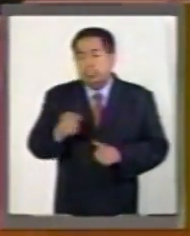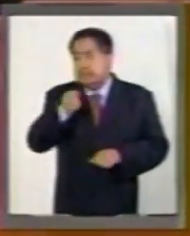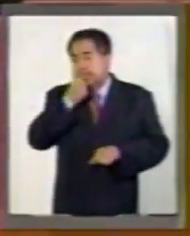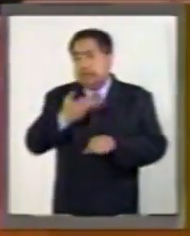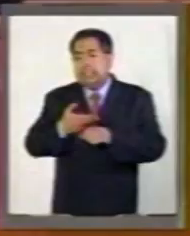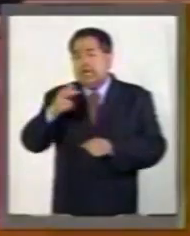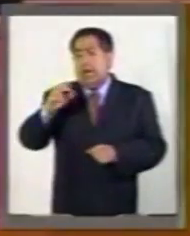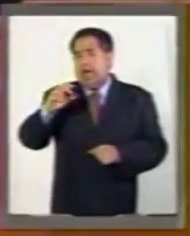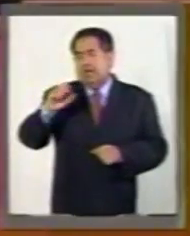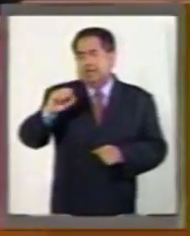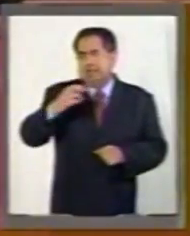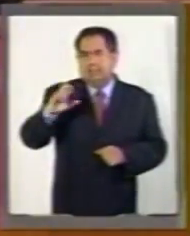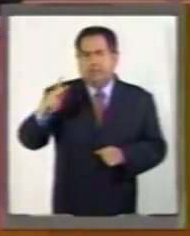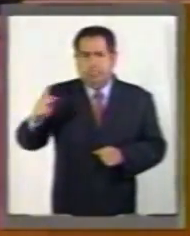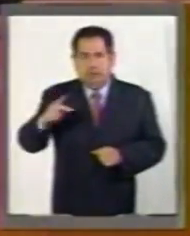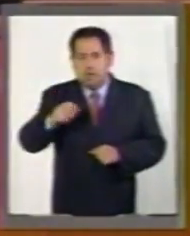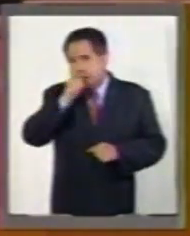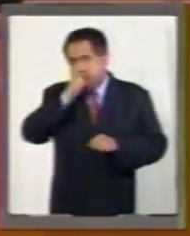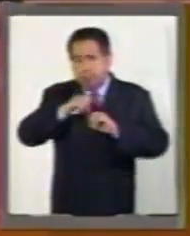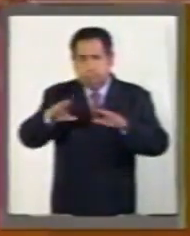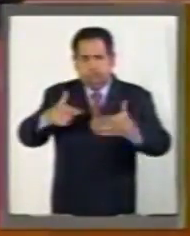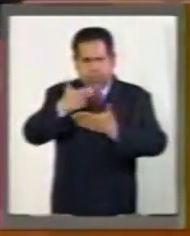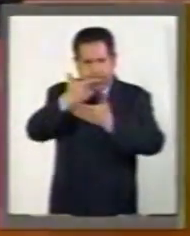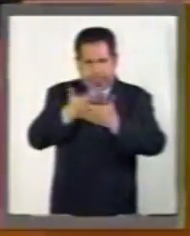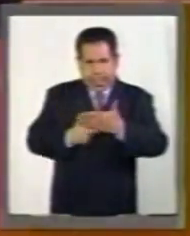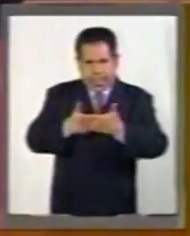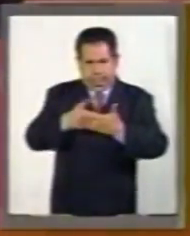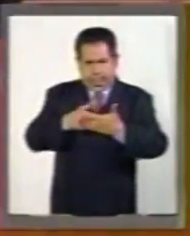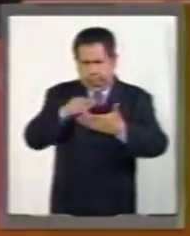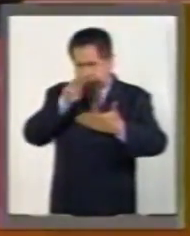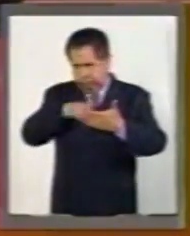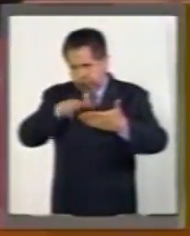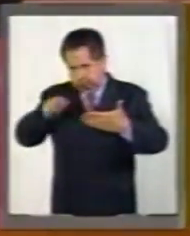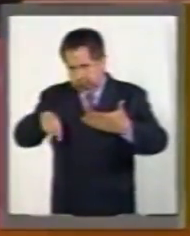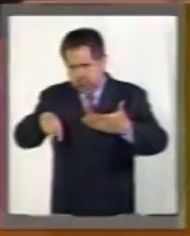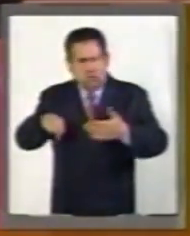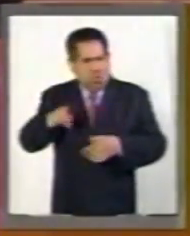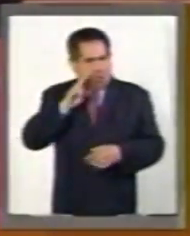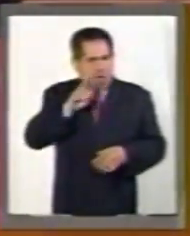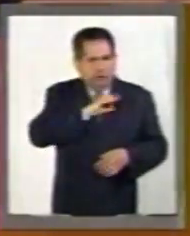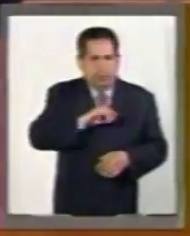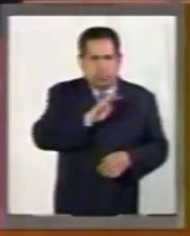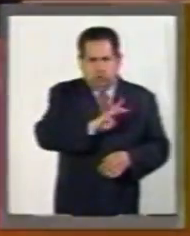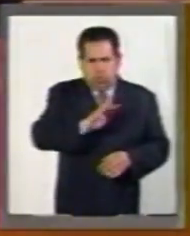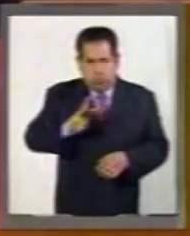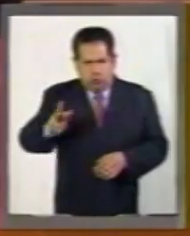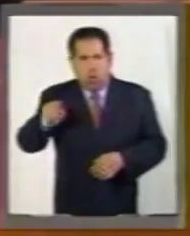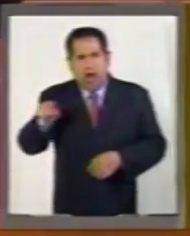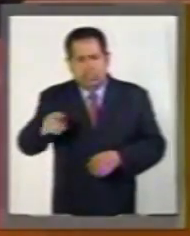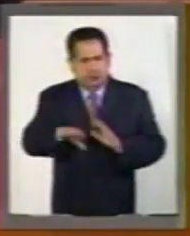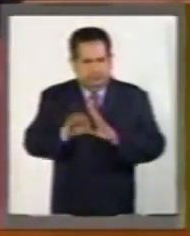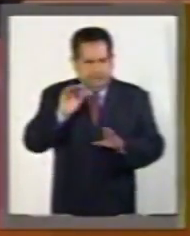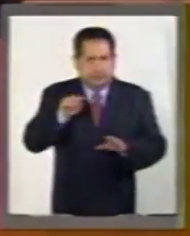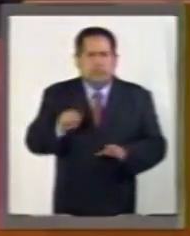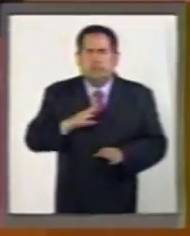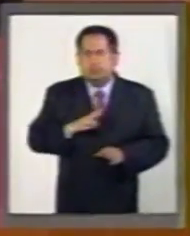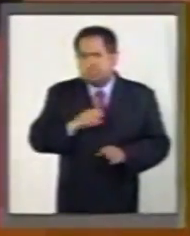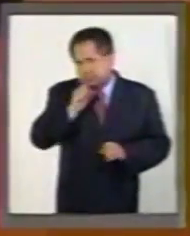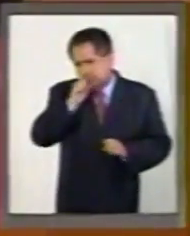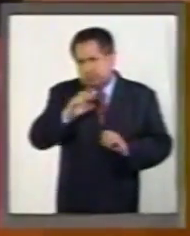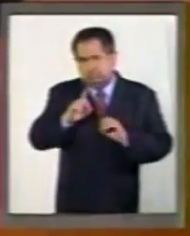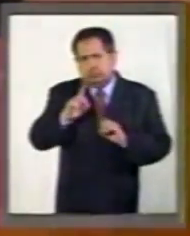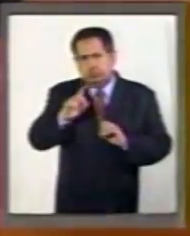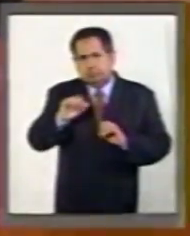Hacienda publica esta tabla, está en su página de Internet, y menciona datos